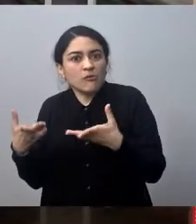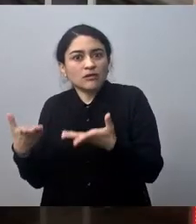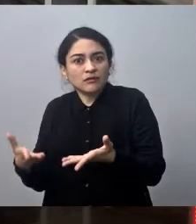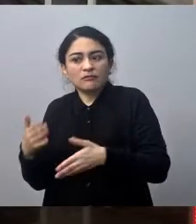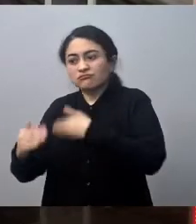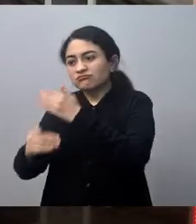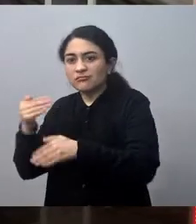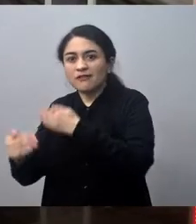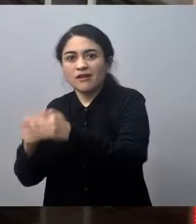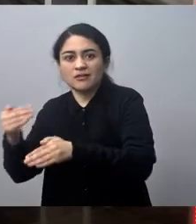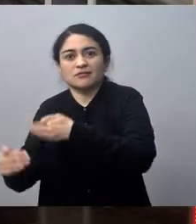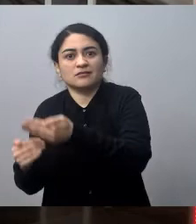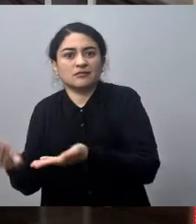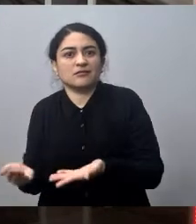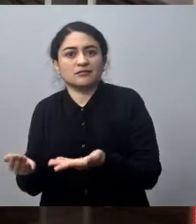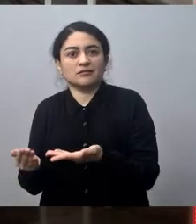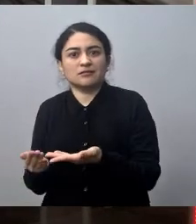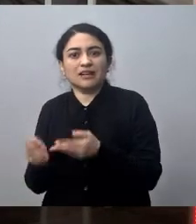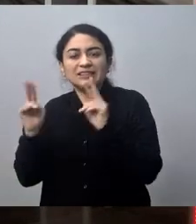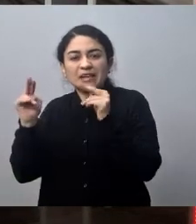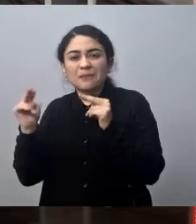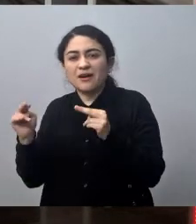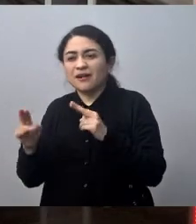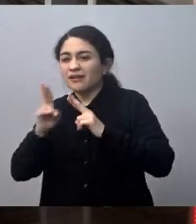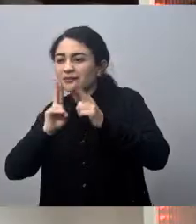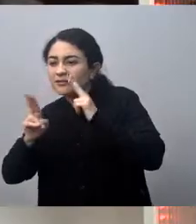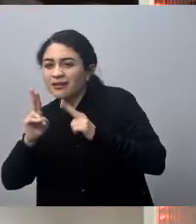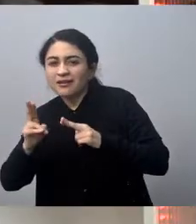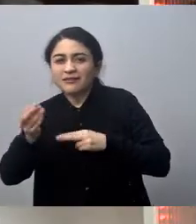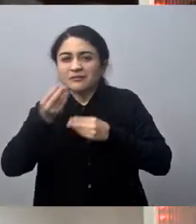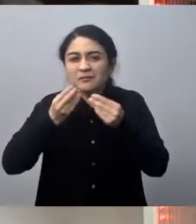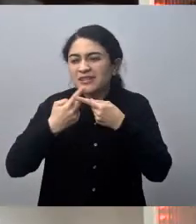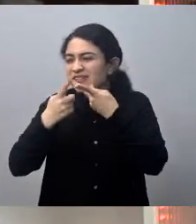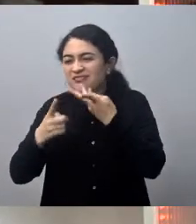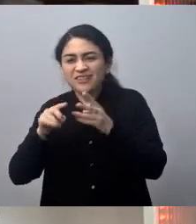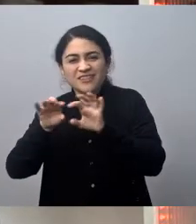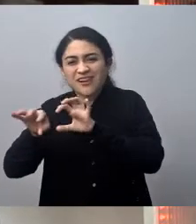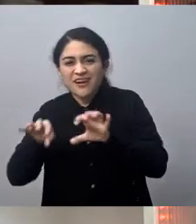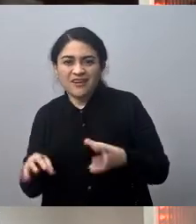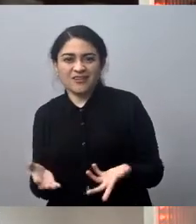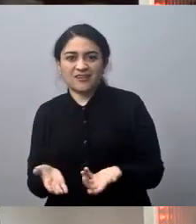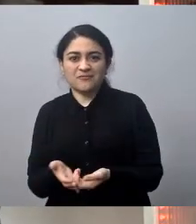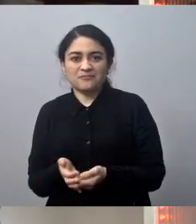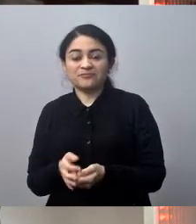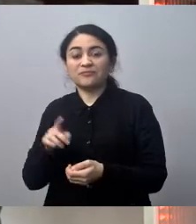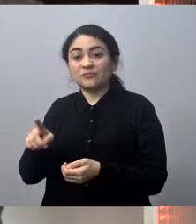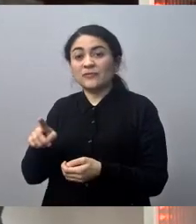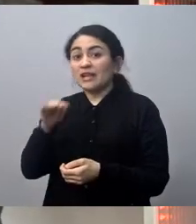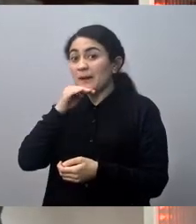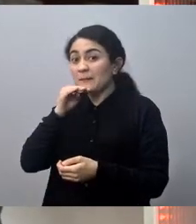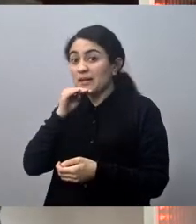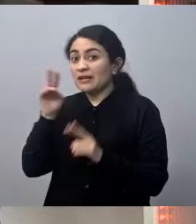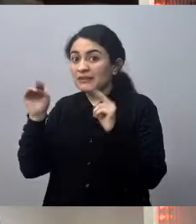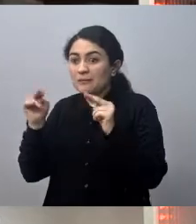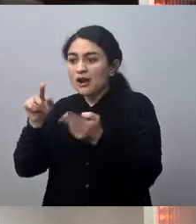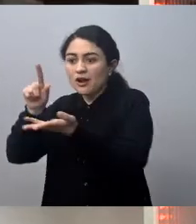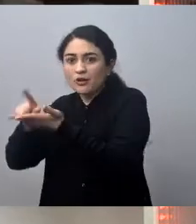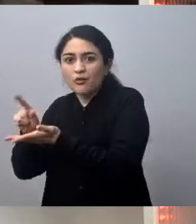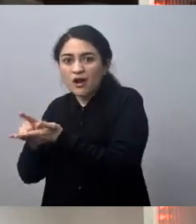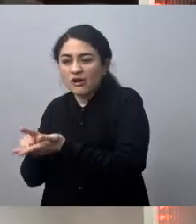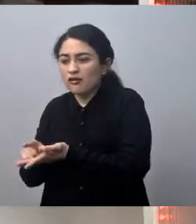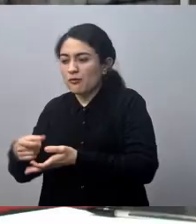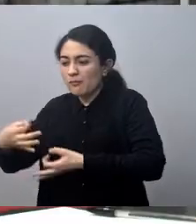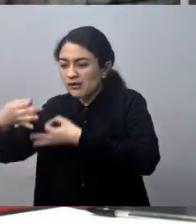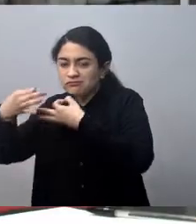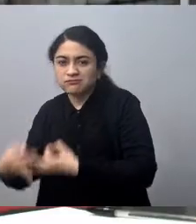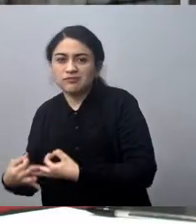fuerte en el ámbito gastronómico en otro tipo de ámbitos también entonces y también lo que tiene que es con los barrios la consolidación de los